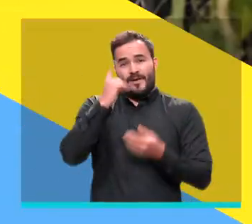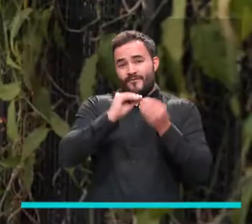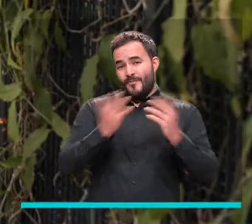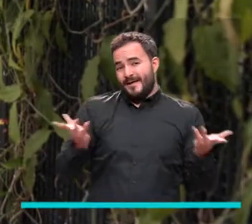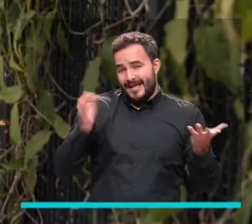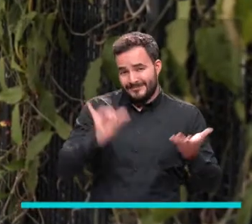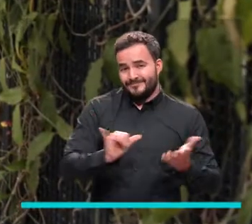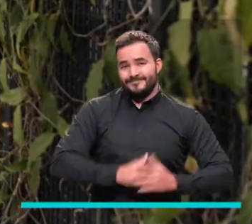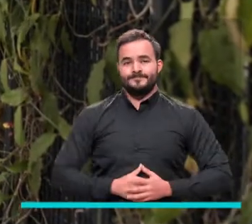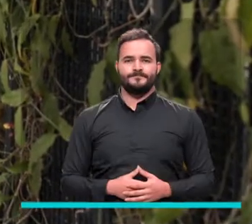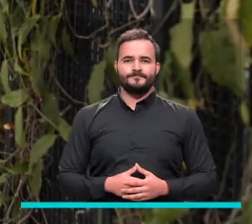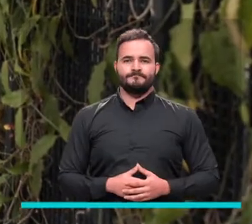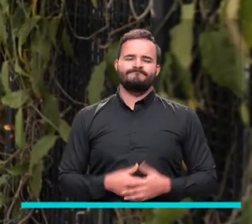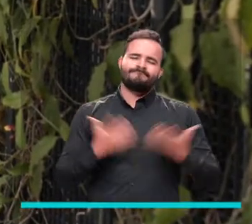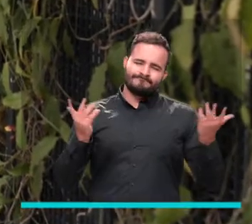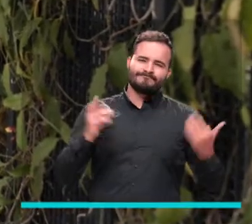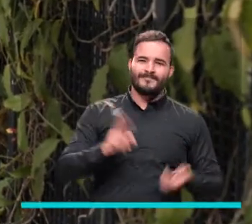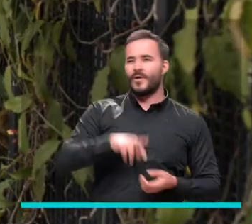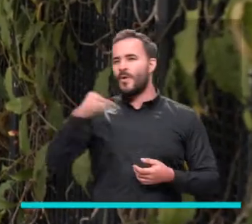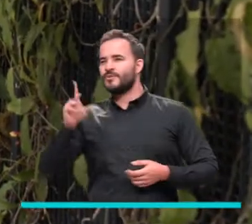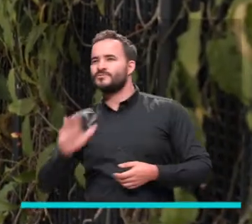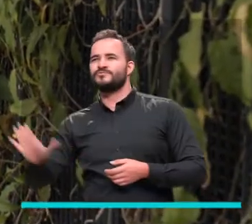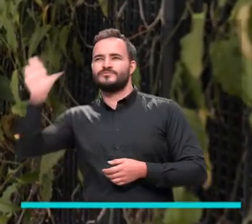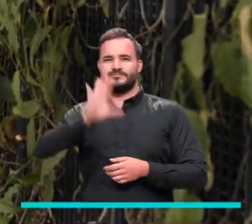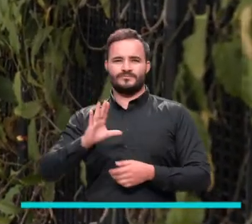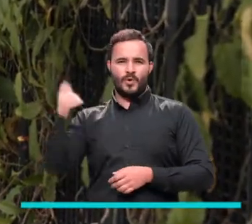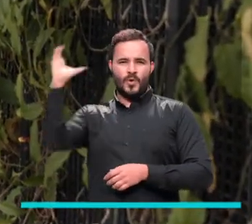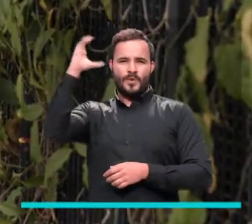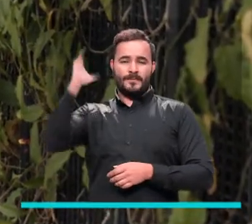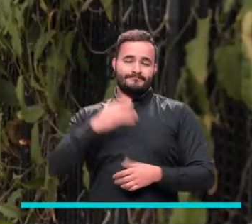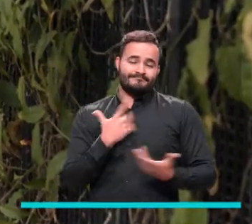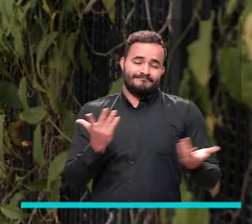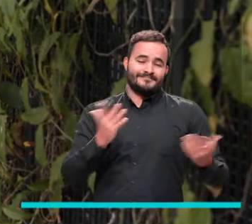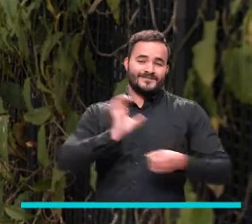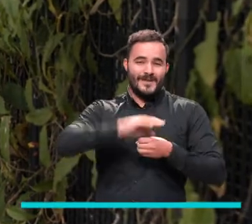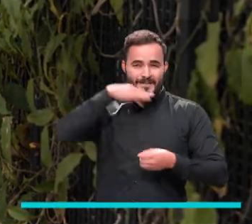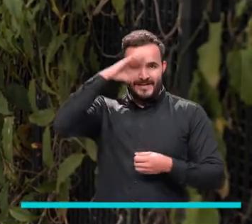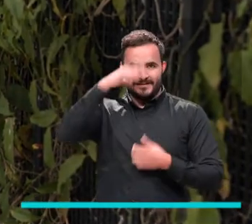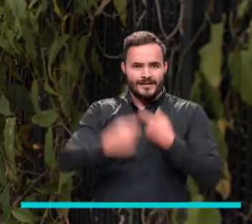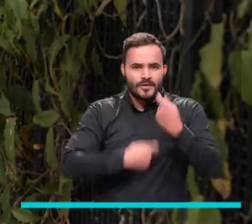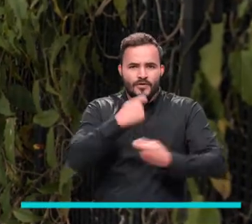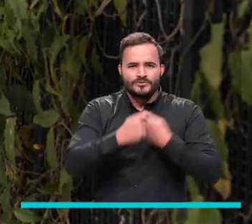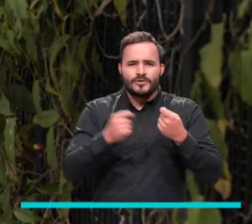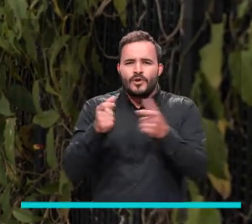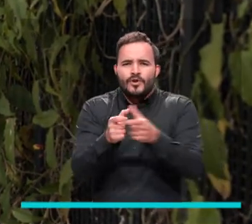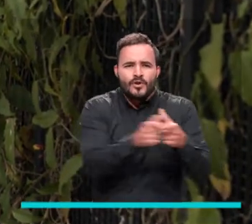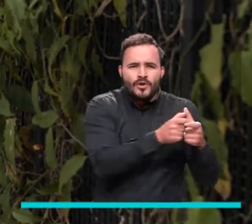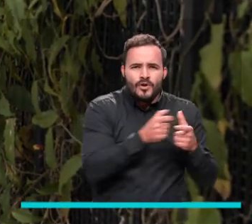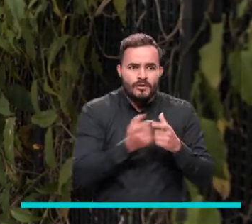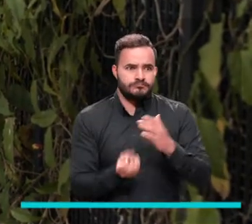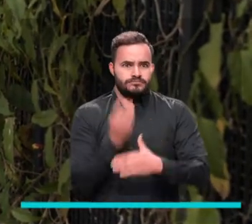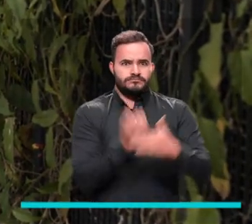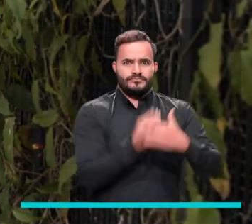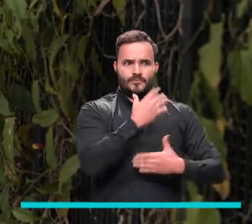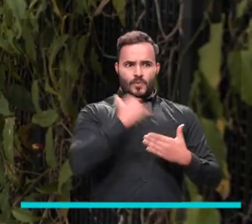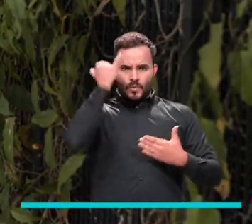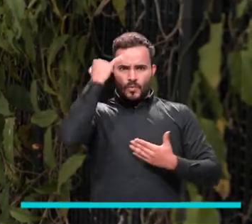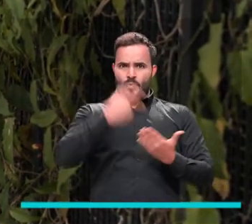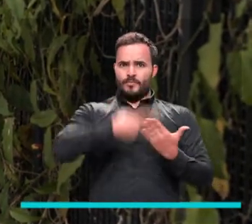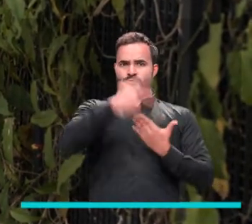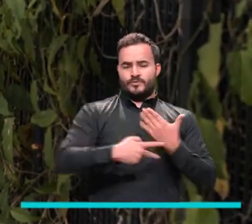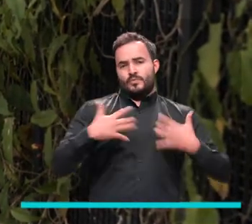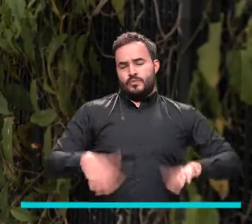Contrario a lo que sucedió en otros lugares del país, Medellín fue la ciudad que más micronegocios creó en el año 2020 en medio de la pandemia.